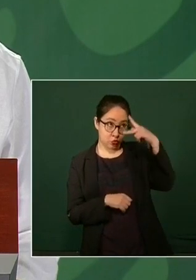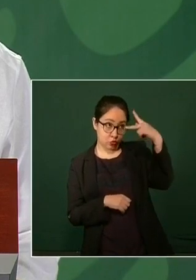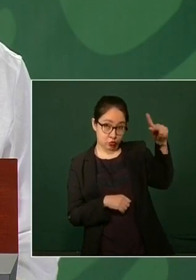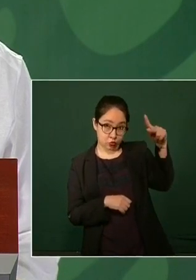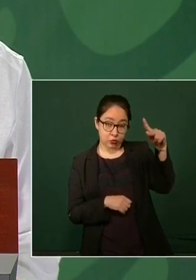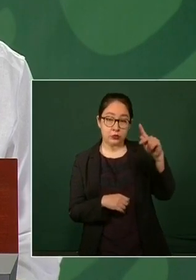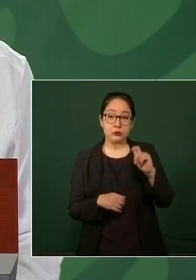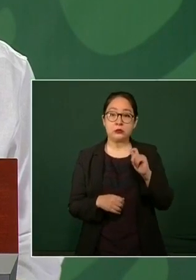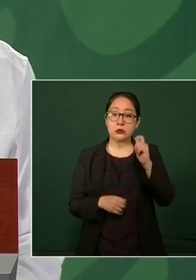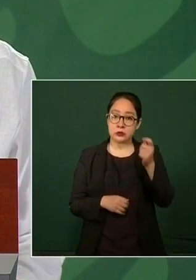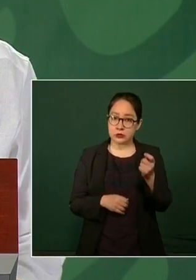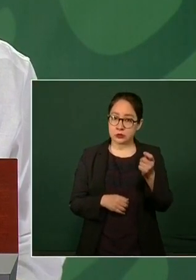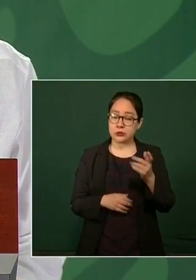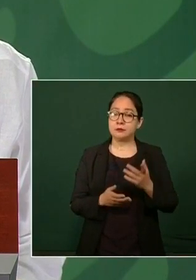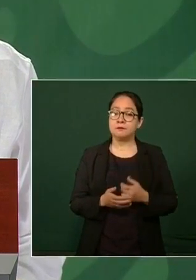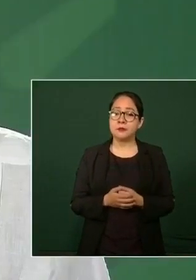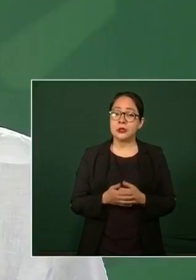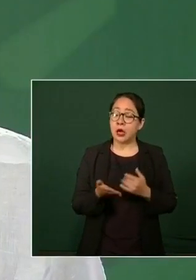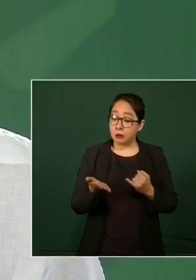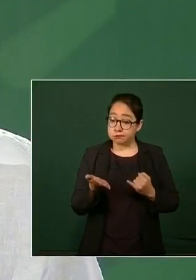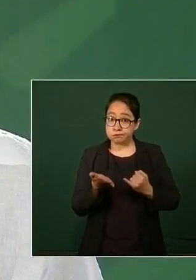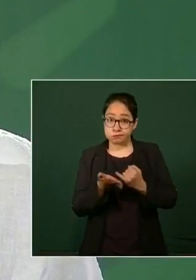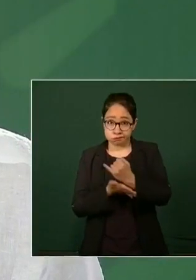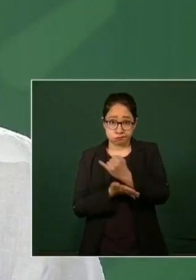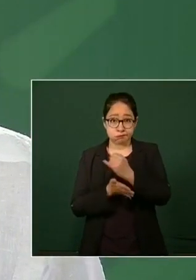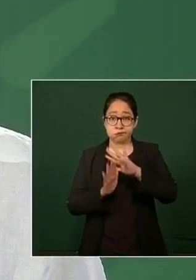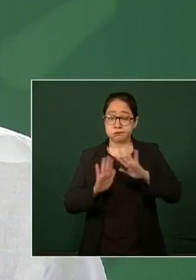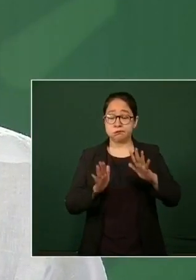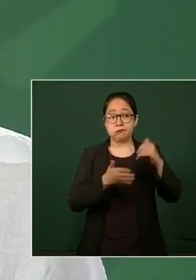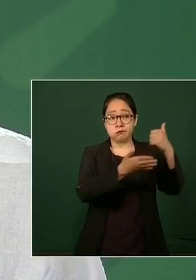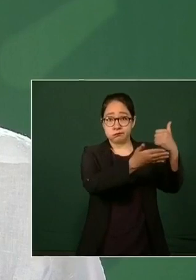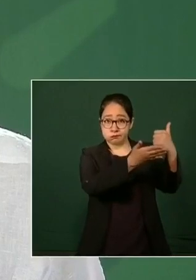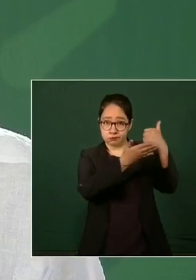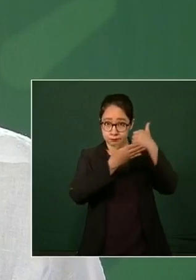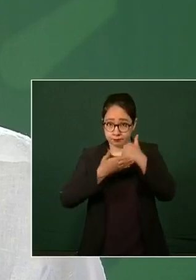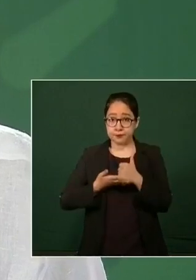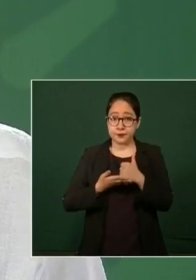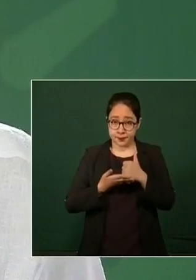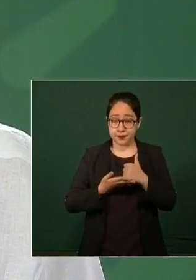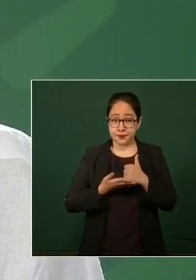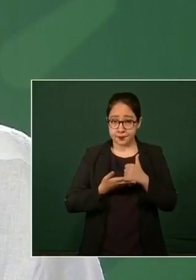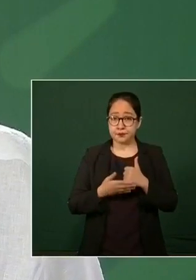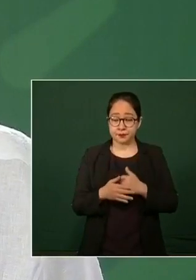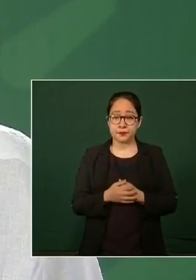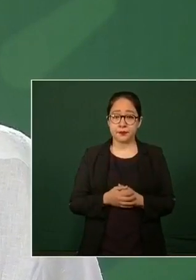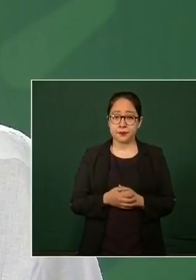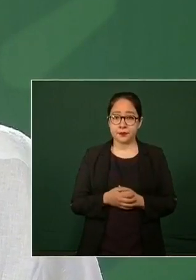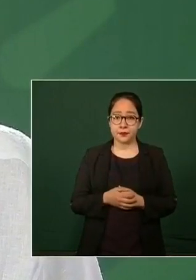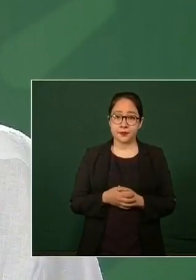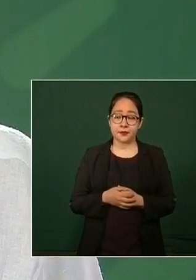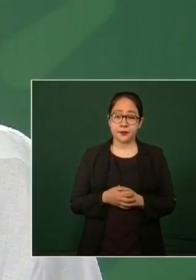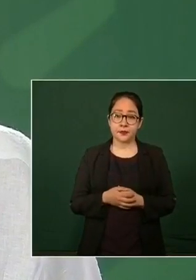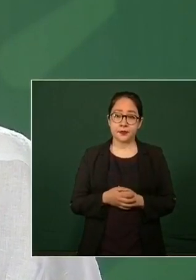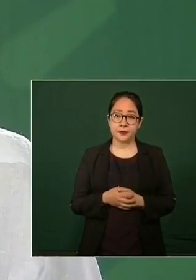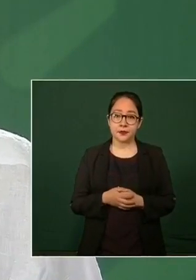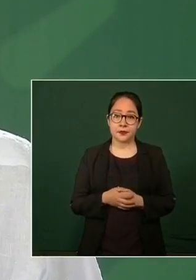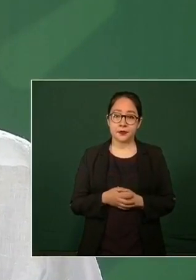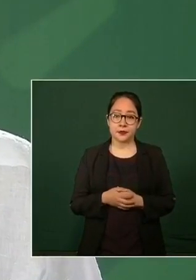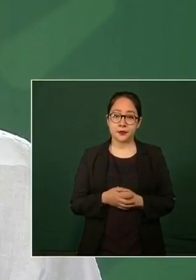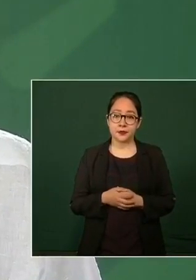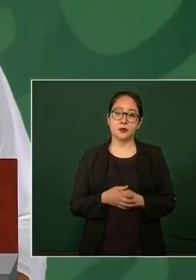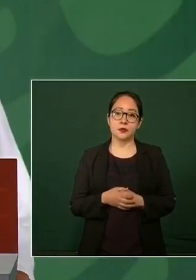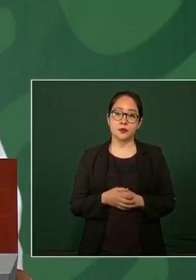ayudarnos y enviar